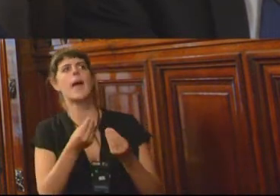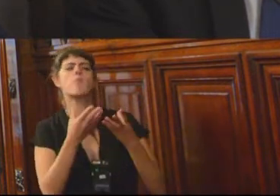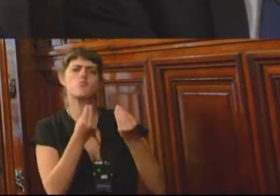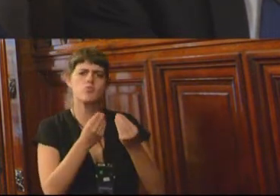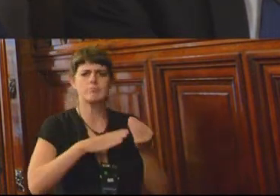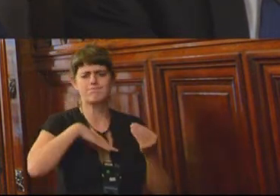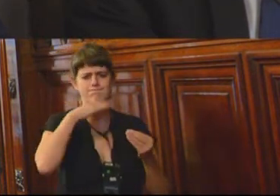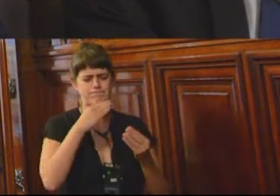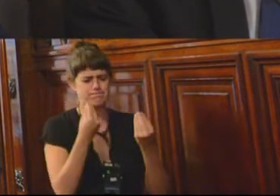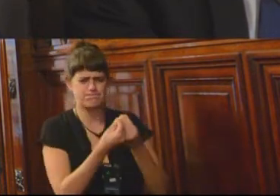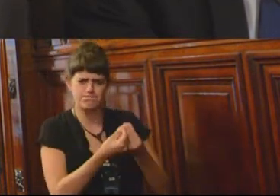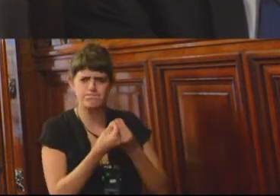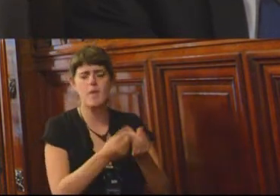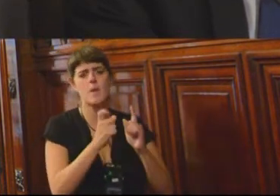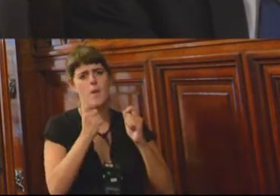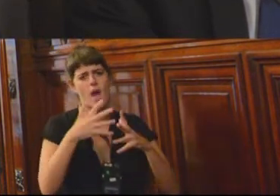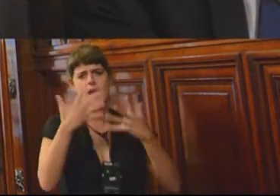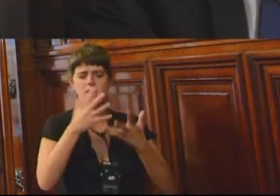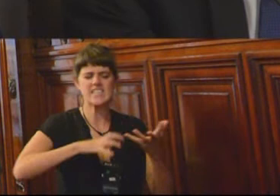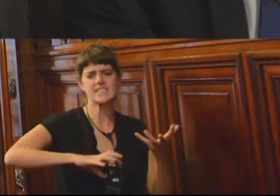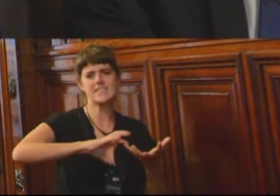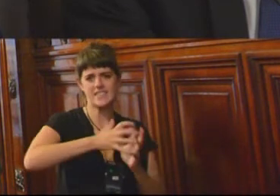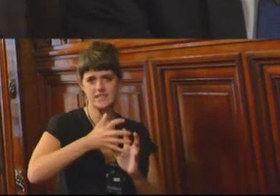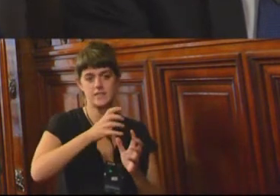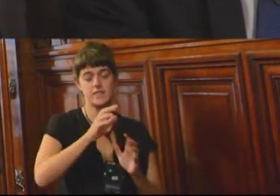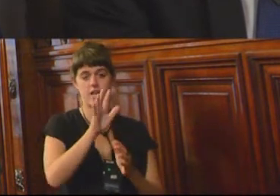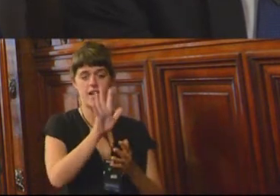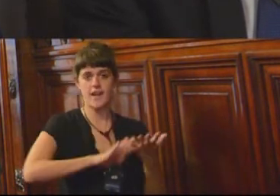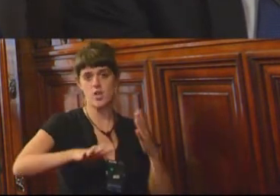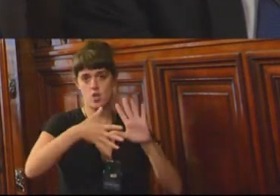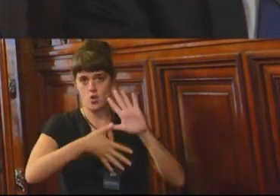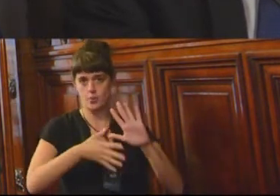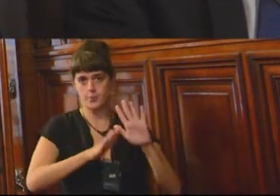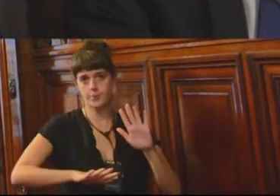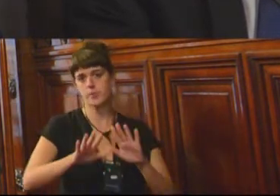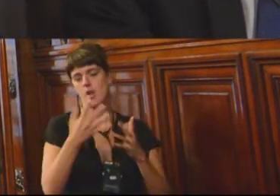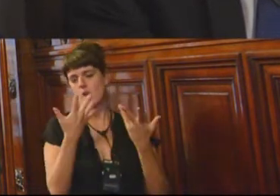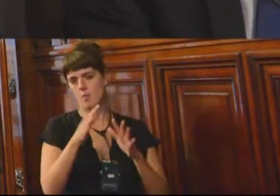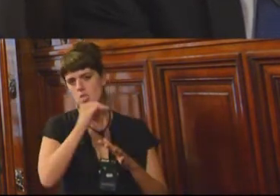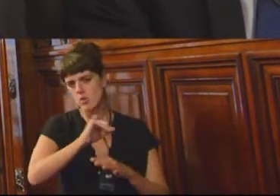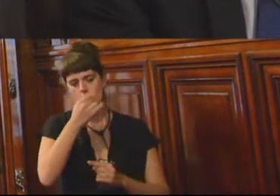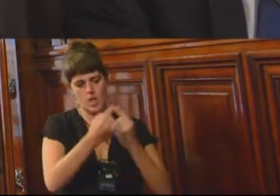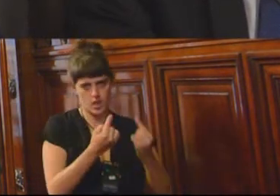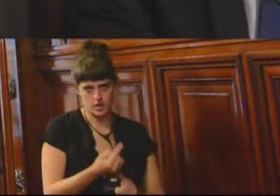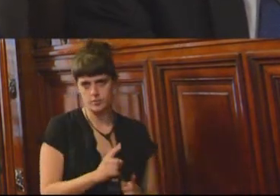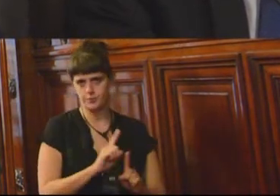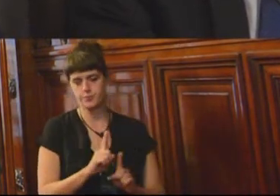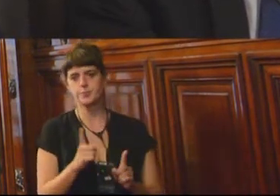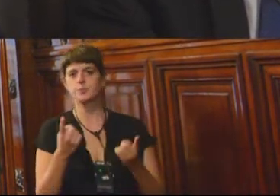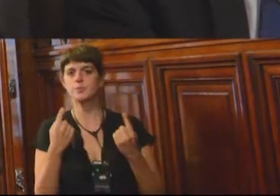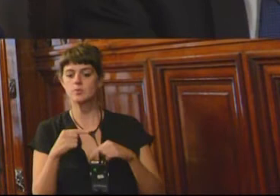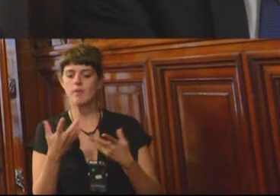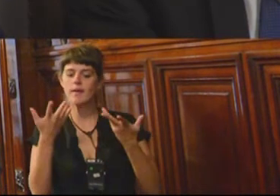gravedad que hay y la crisis que tenemos en la región, por el contrario, a través de esta audiencia que vamos a tener, lo que queremos presentar son